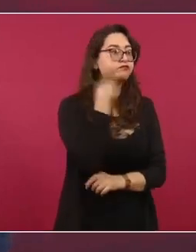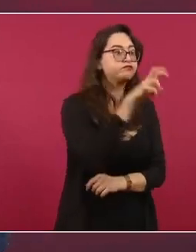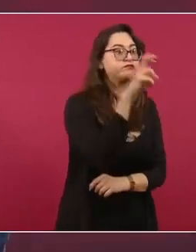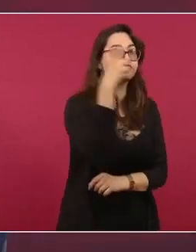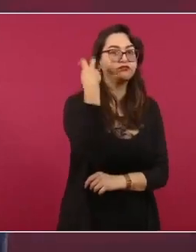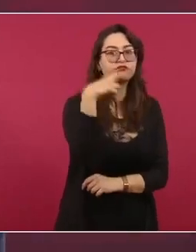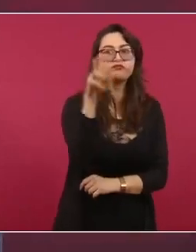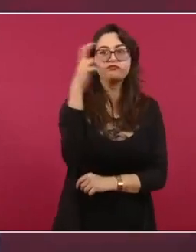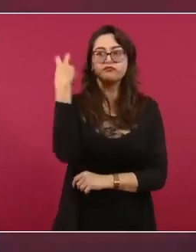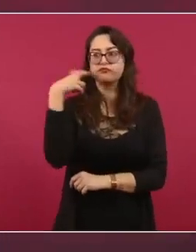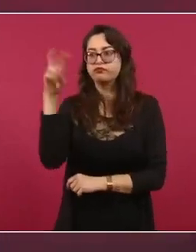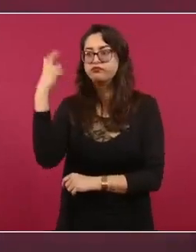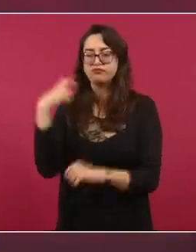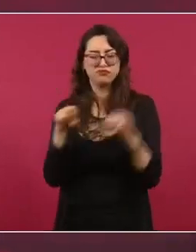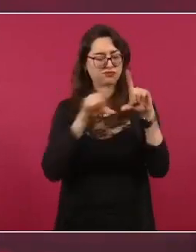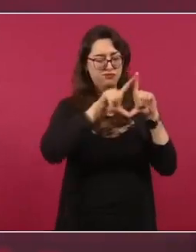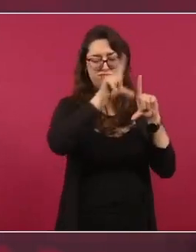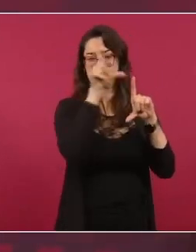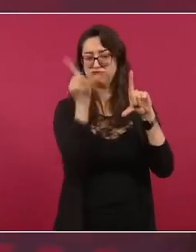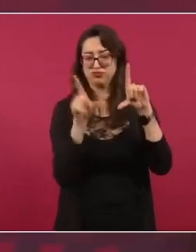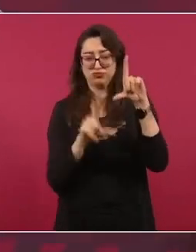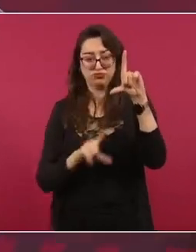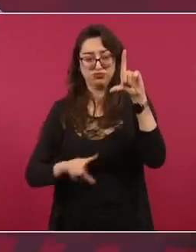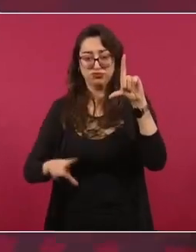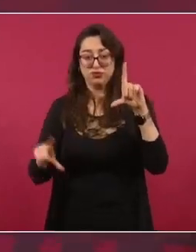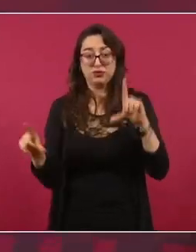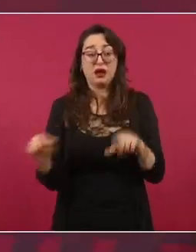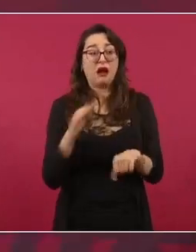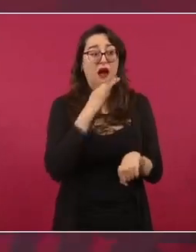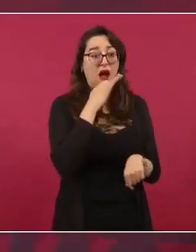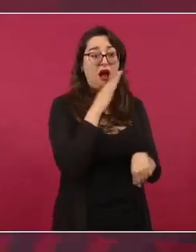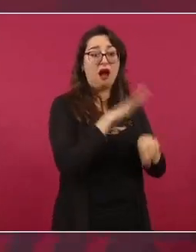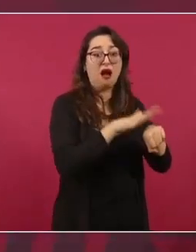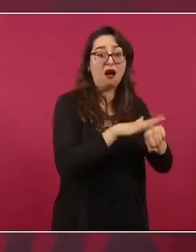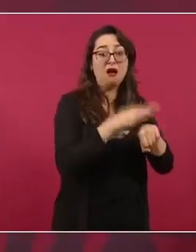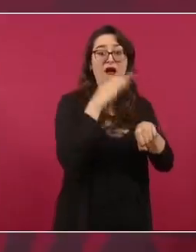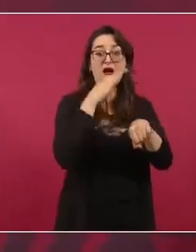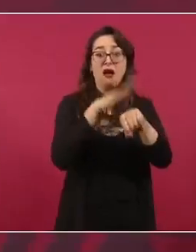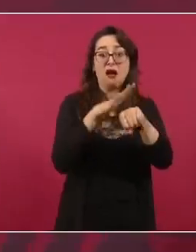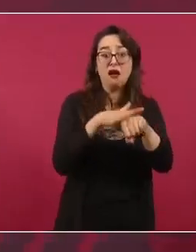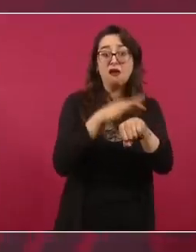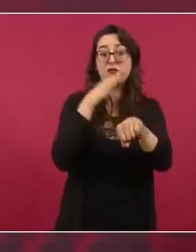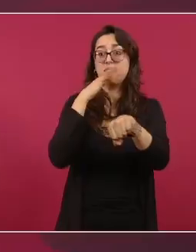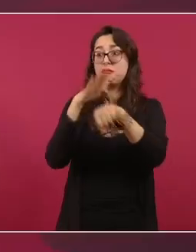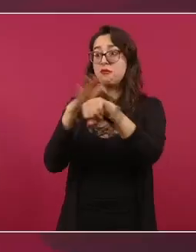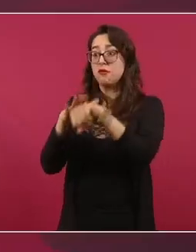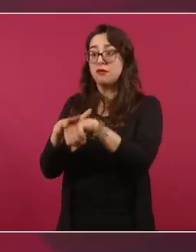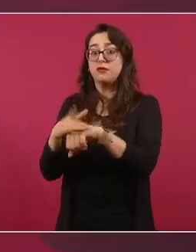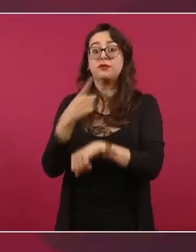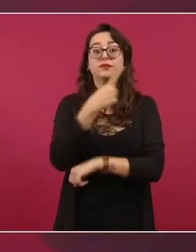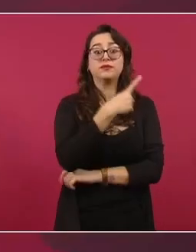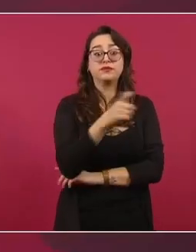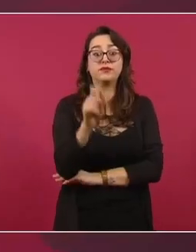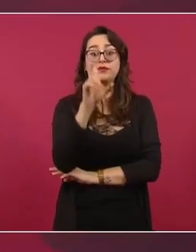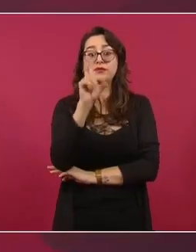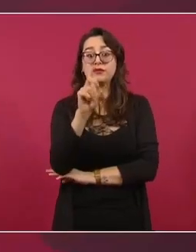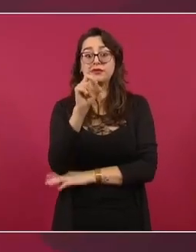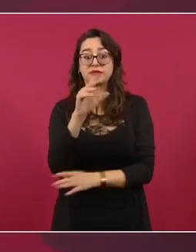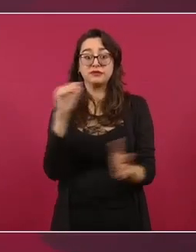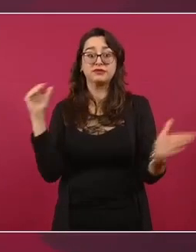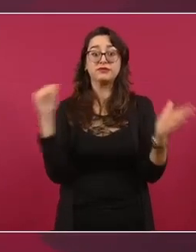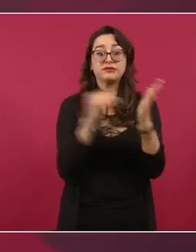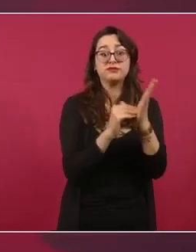en el país para informar a los 130 mil elementos